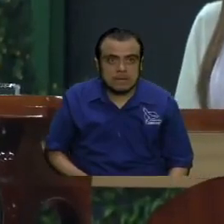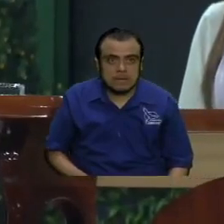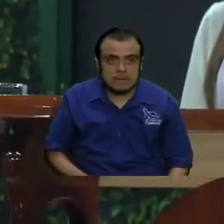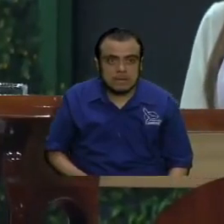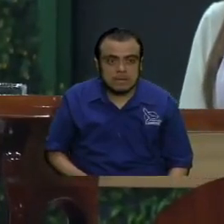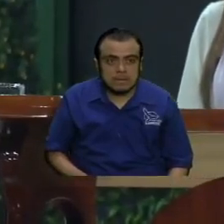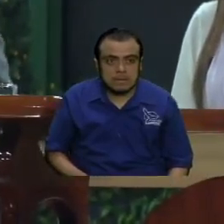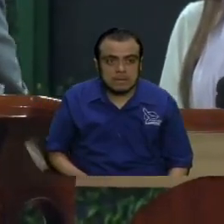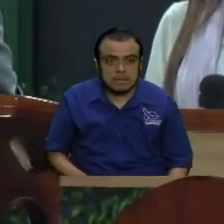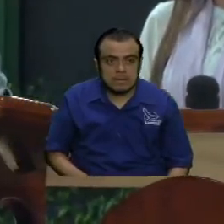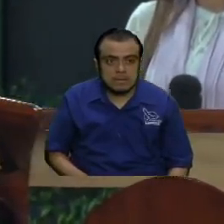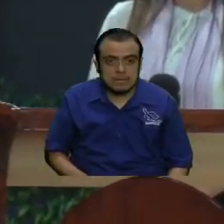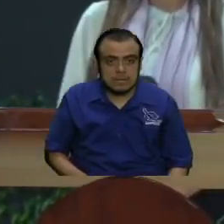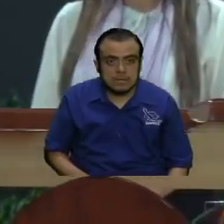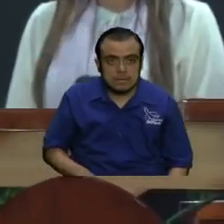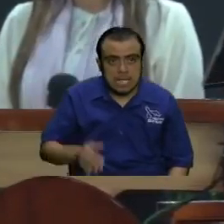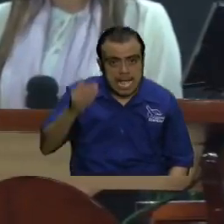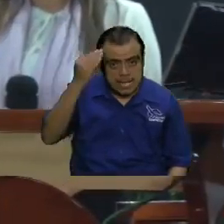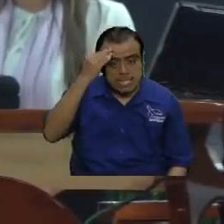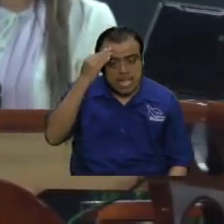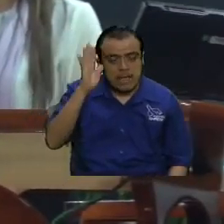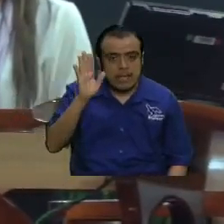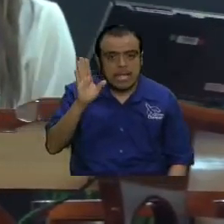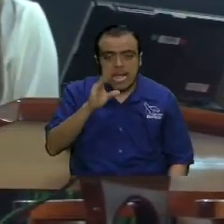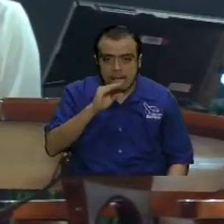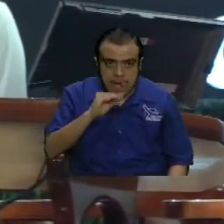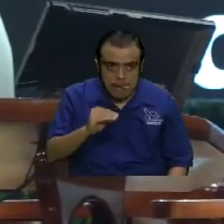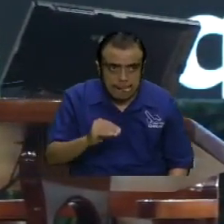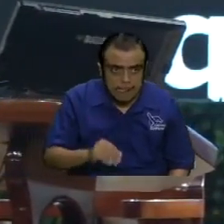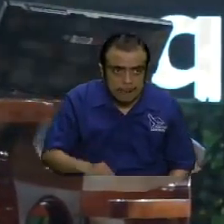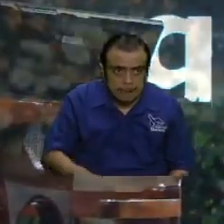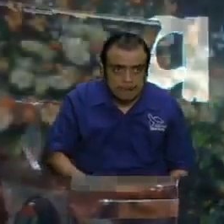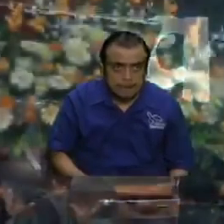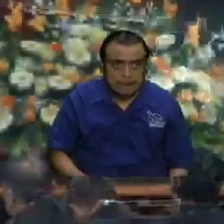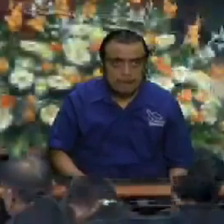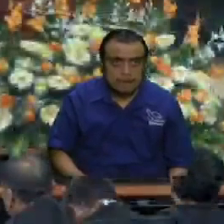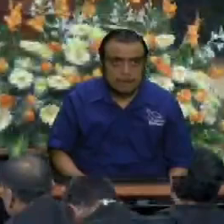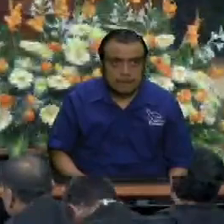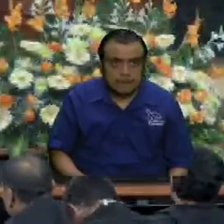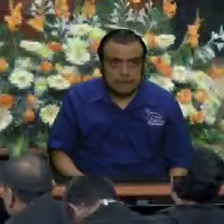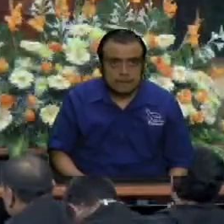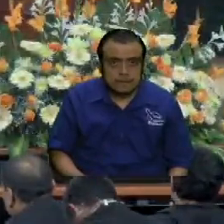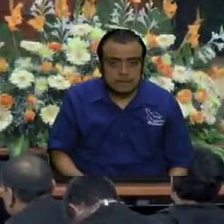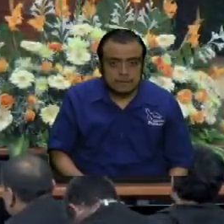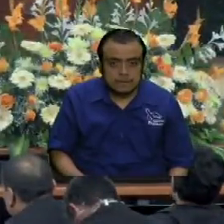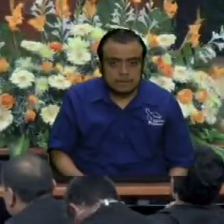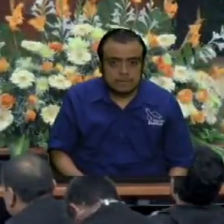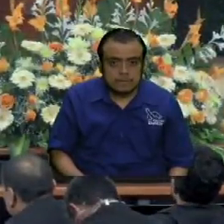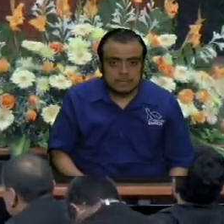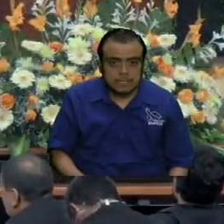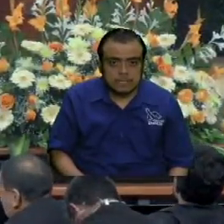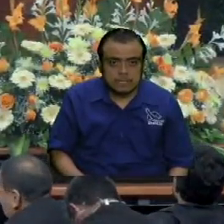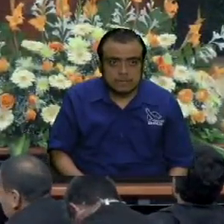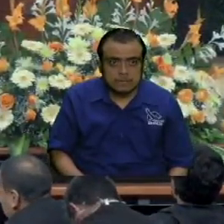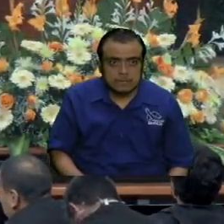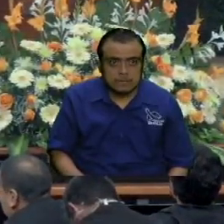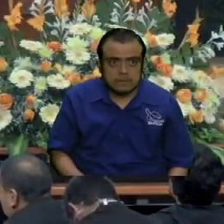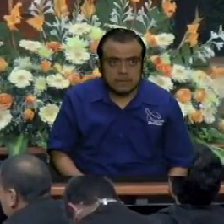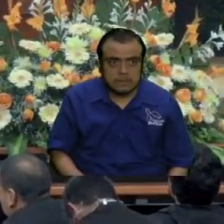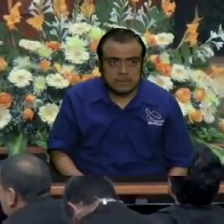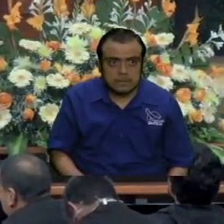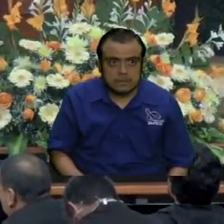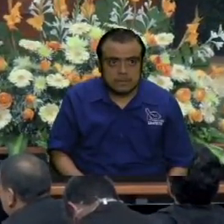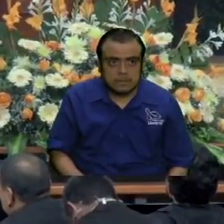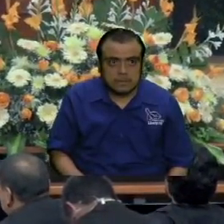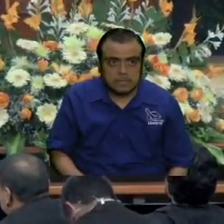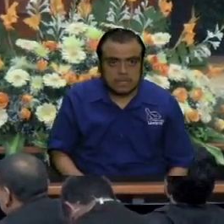usted sabe que hablamos la vez pasada no sé si ustedes estaban de la ventana de Overton verdad de cómo le van cambiando